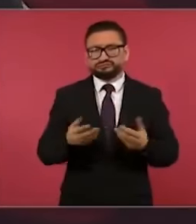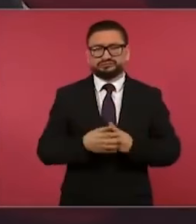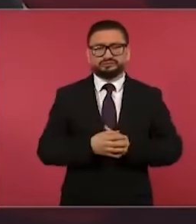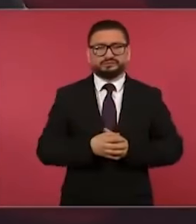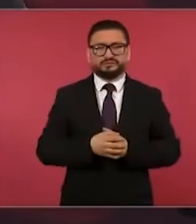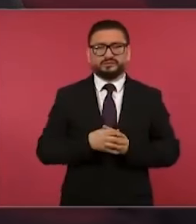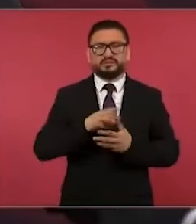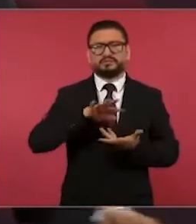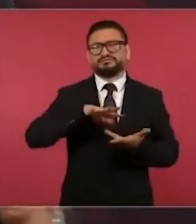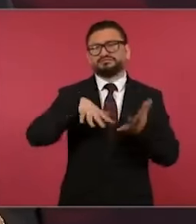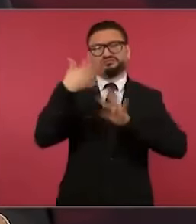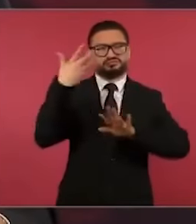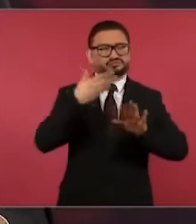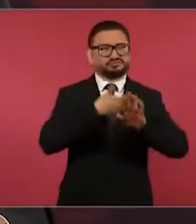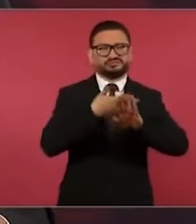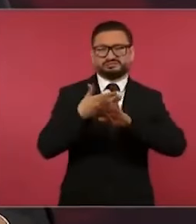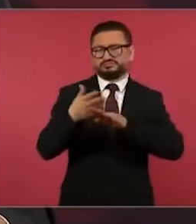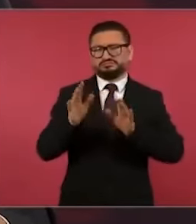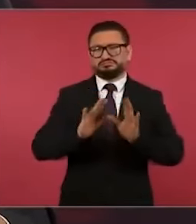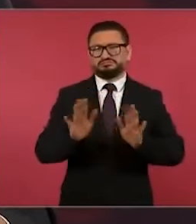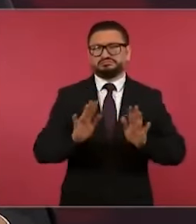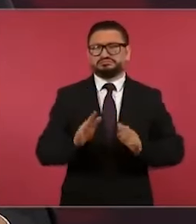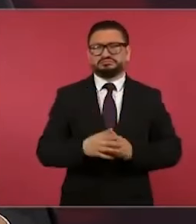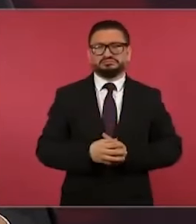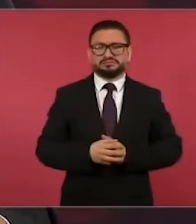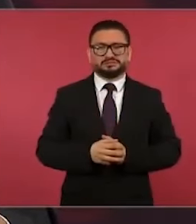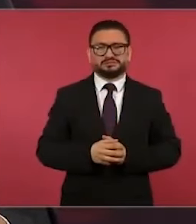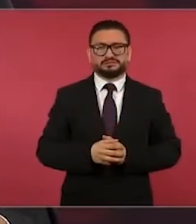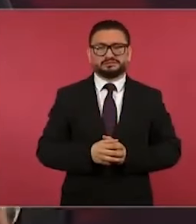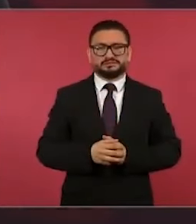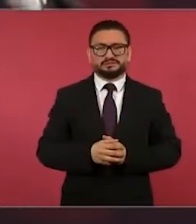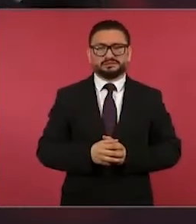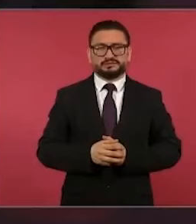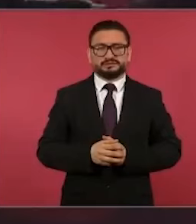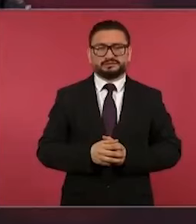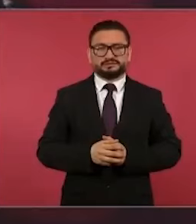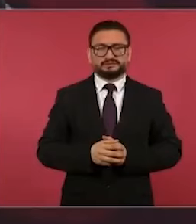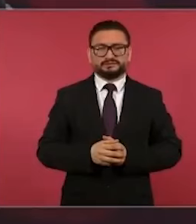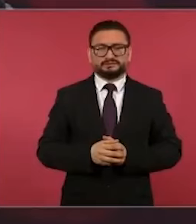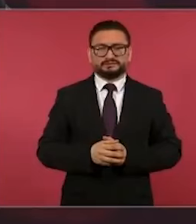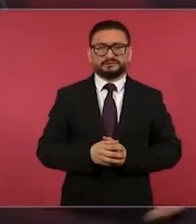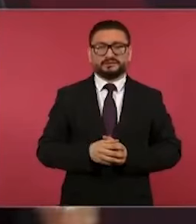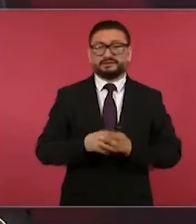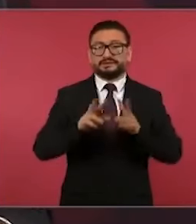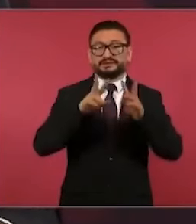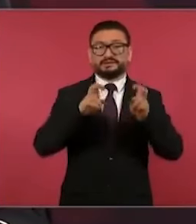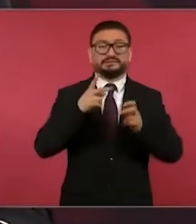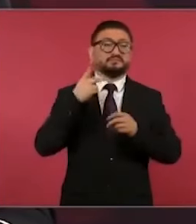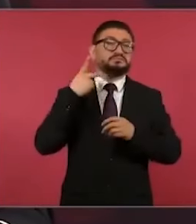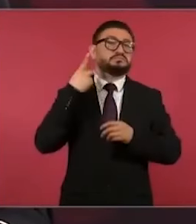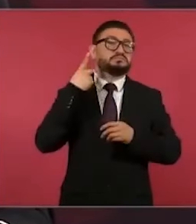violencia, para inestabilidad política.